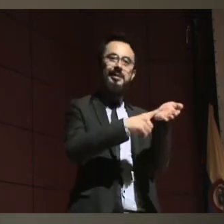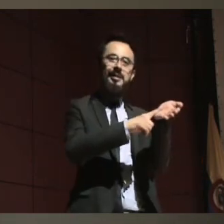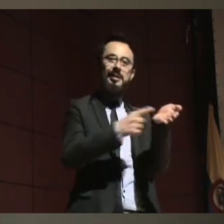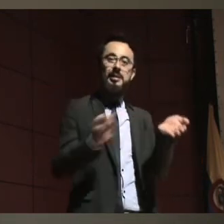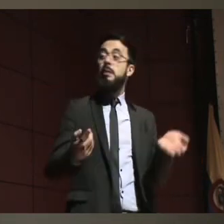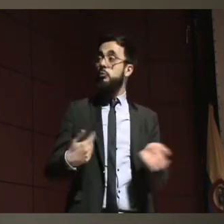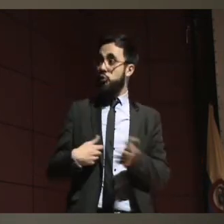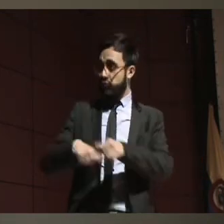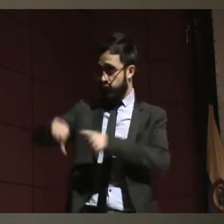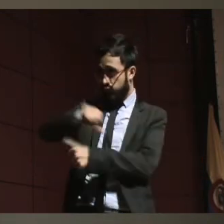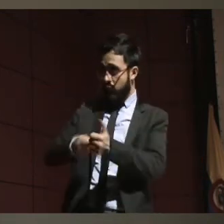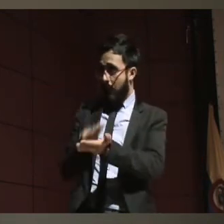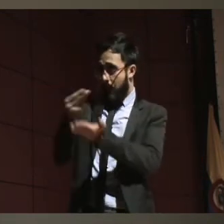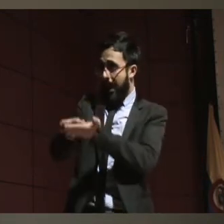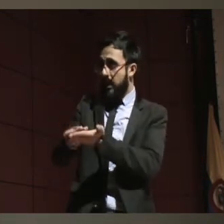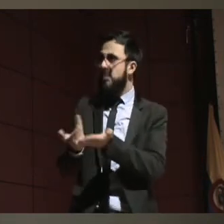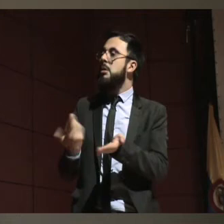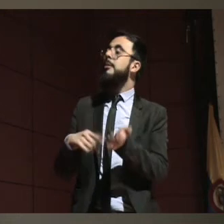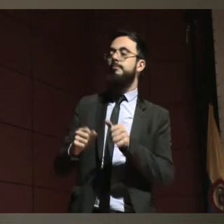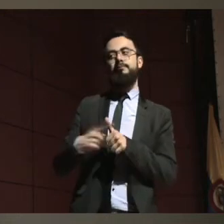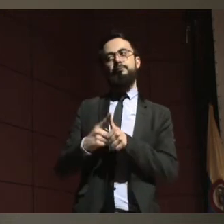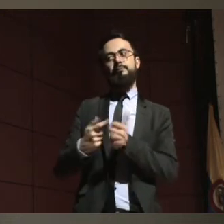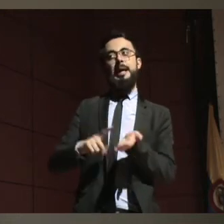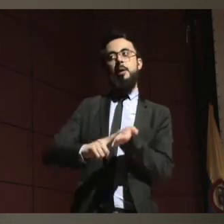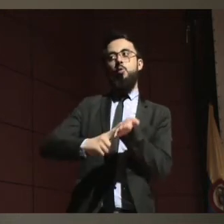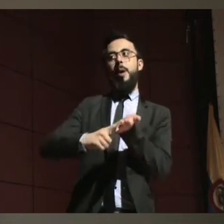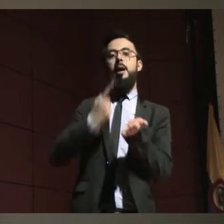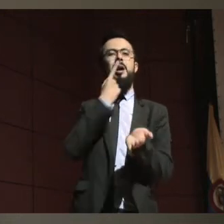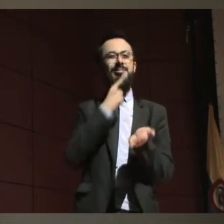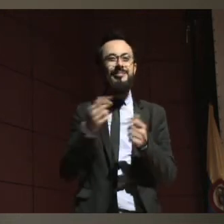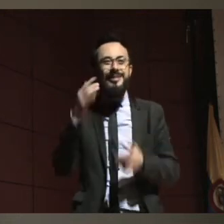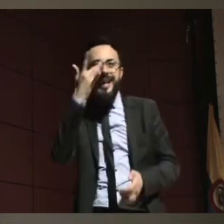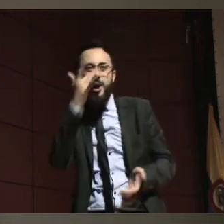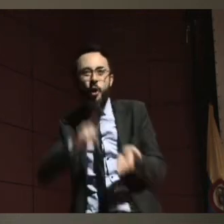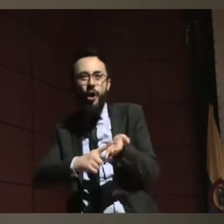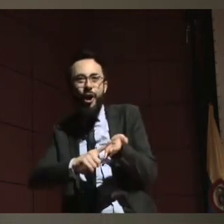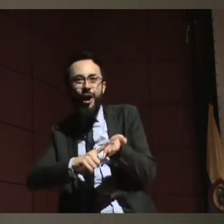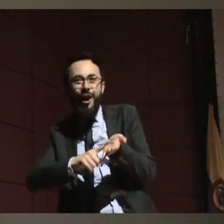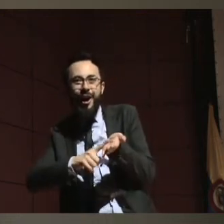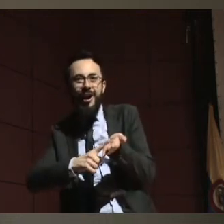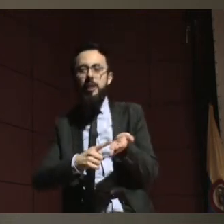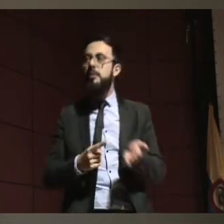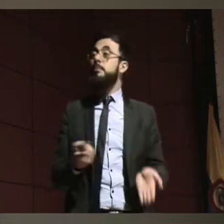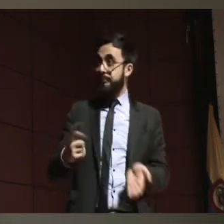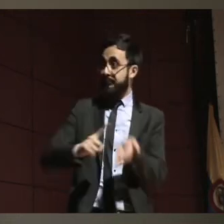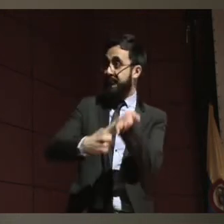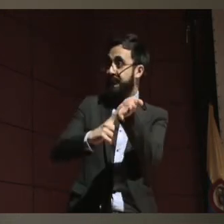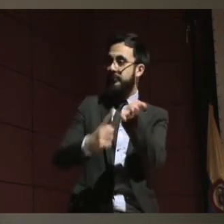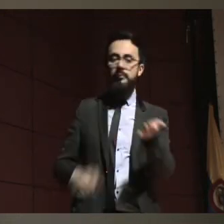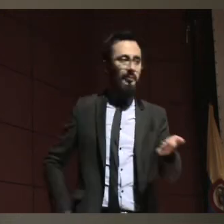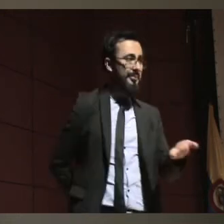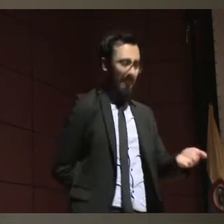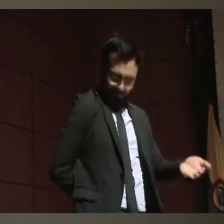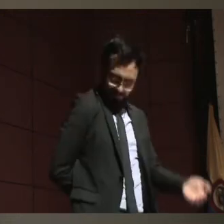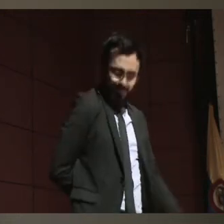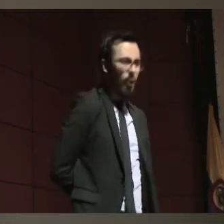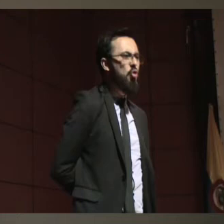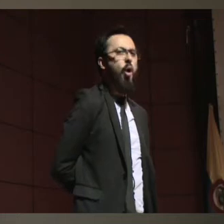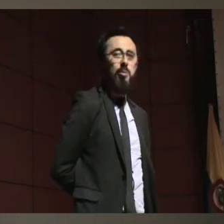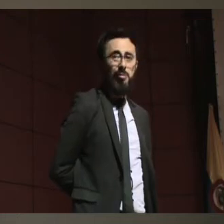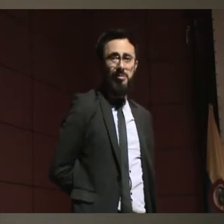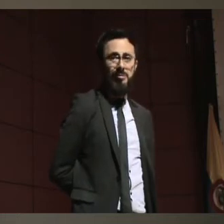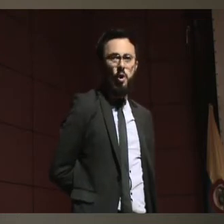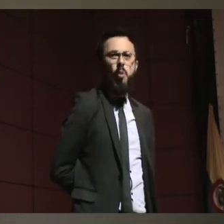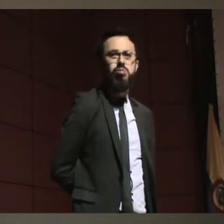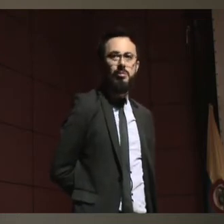le pagan. ¿Sí? Fíjense ustedes. Y eso nos ha pasado con muchísimos bancos. Y